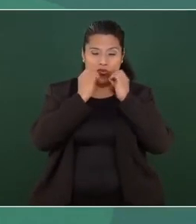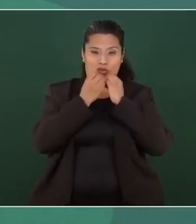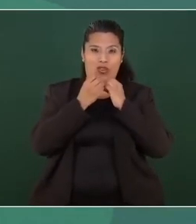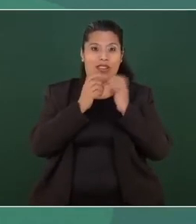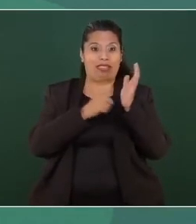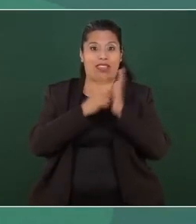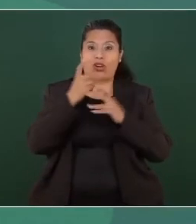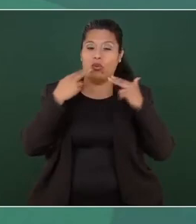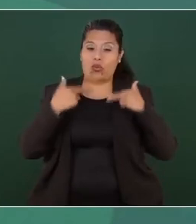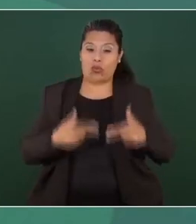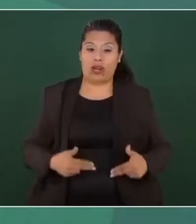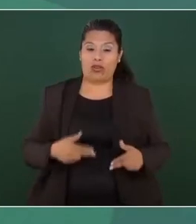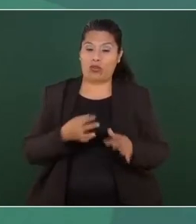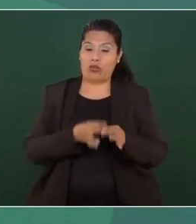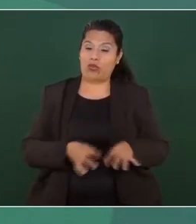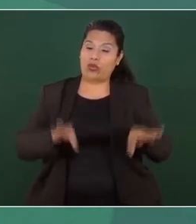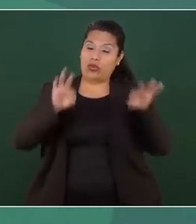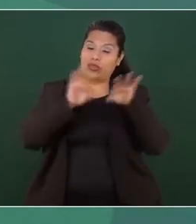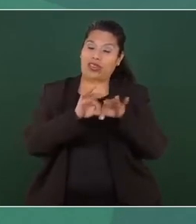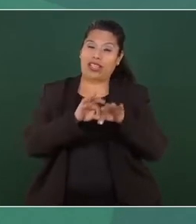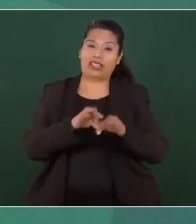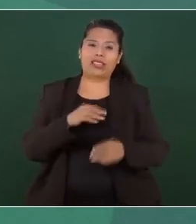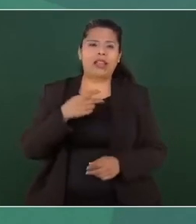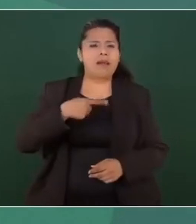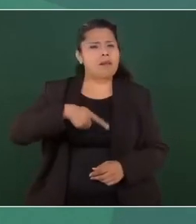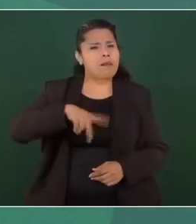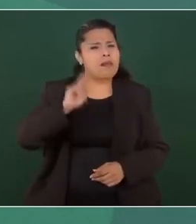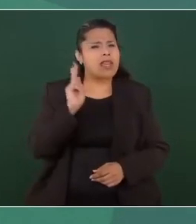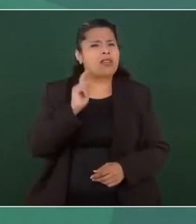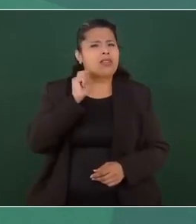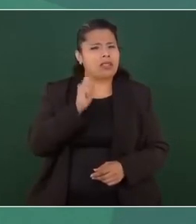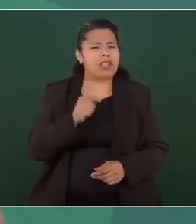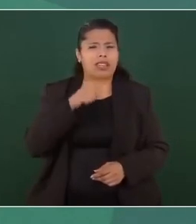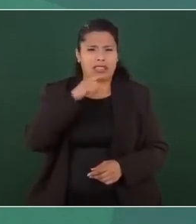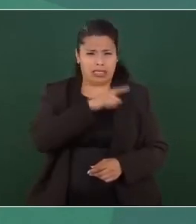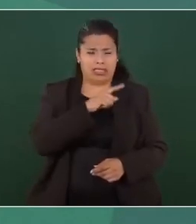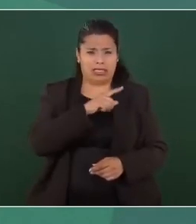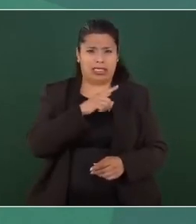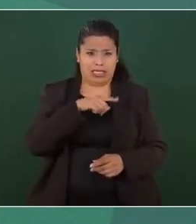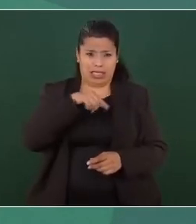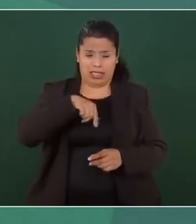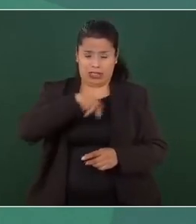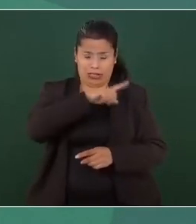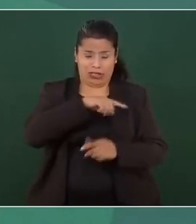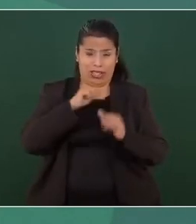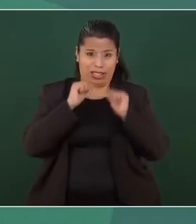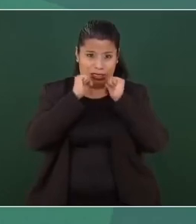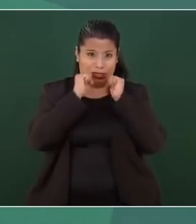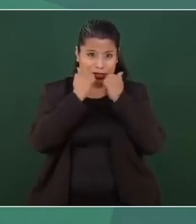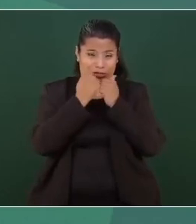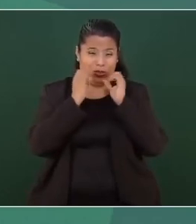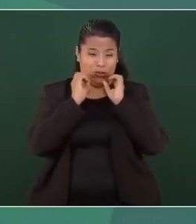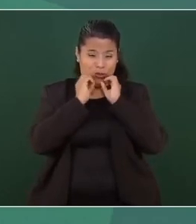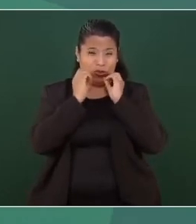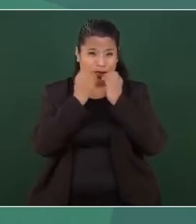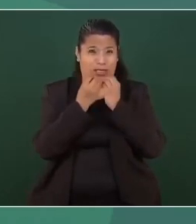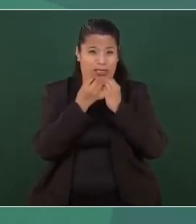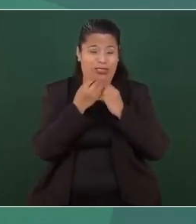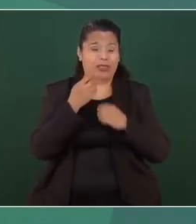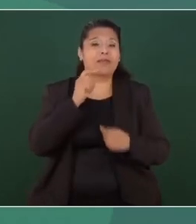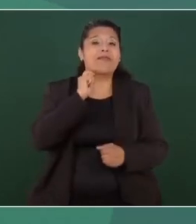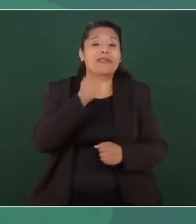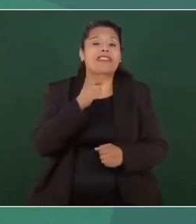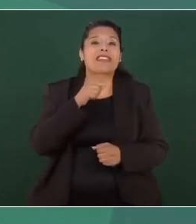casi todos esos organismos integrados por gente